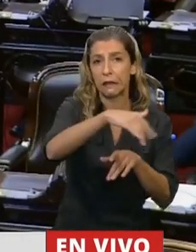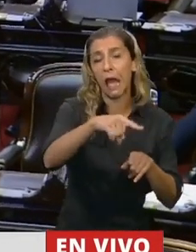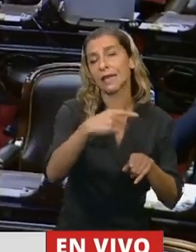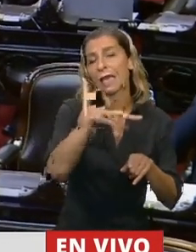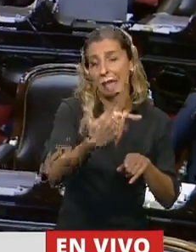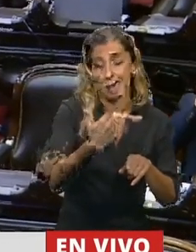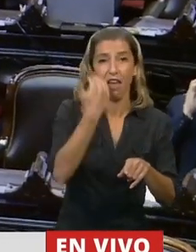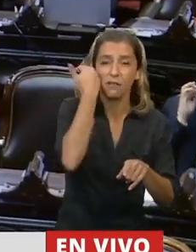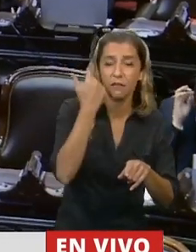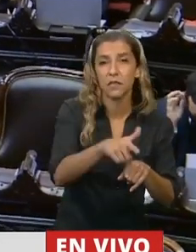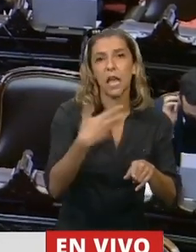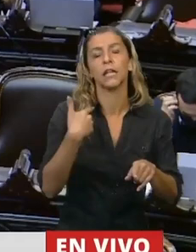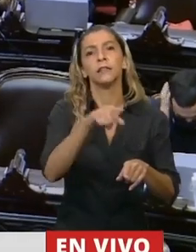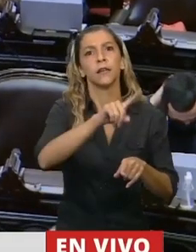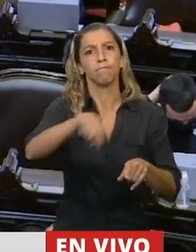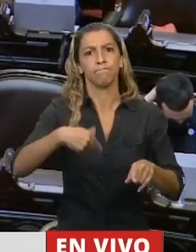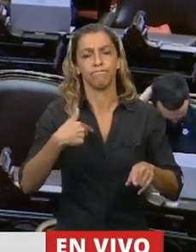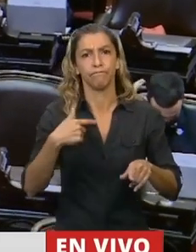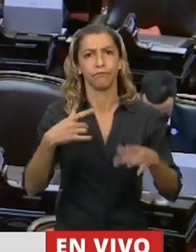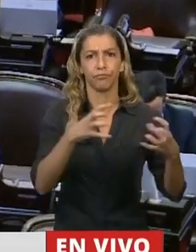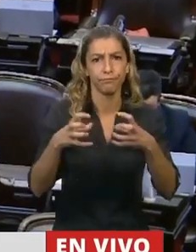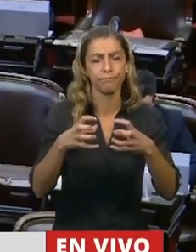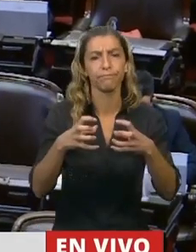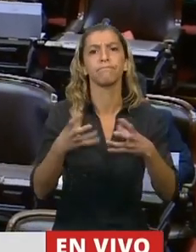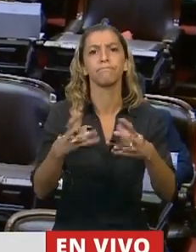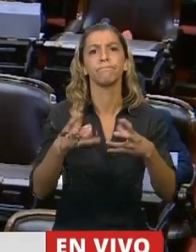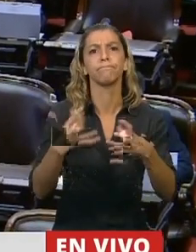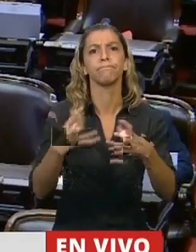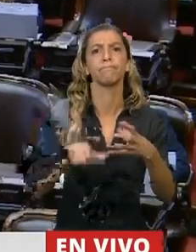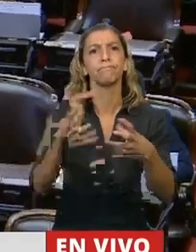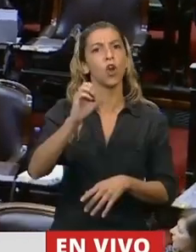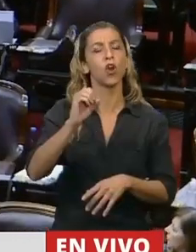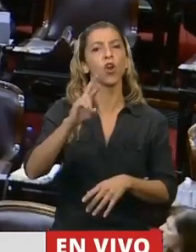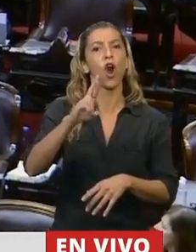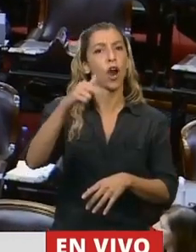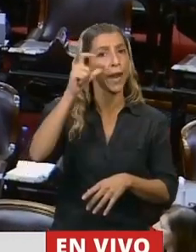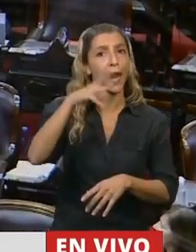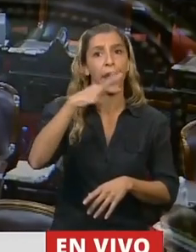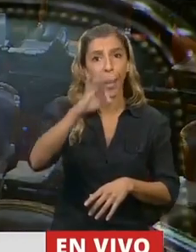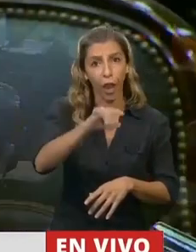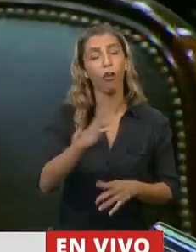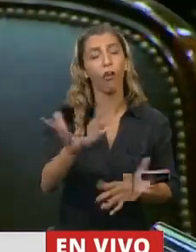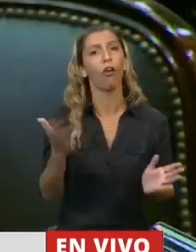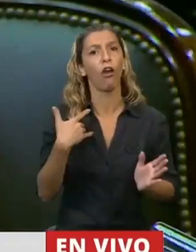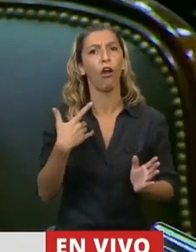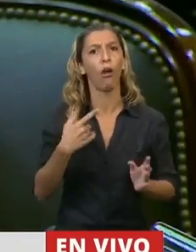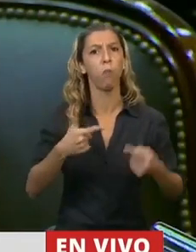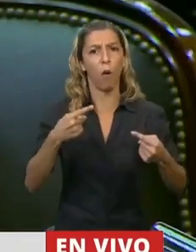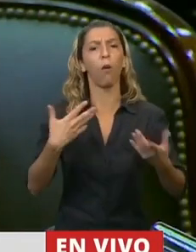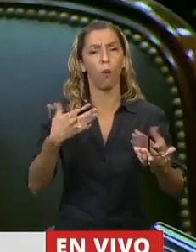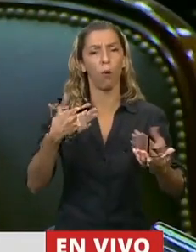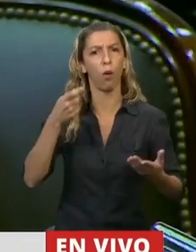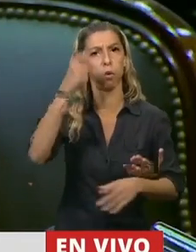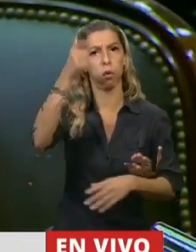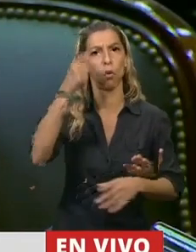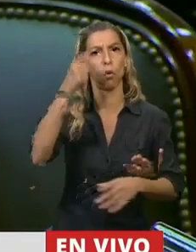sorpresa, este señor Cornejo tiene la posibilidad de ensañarse judicialmente con